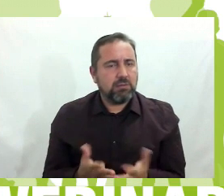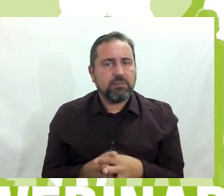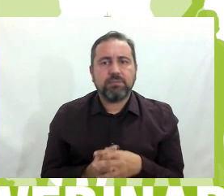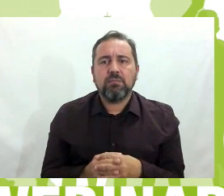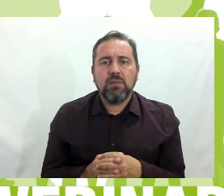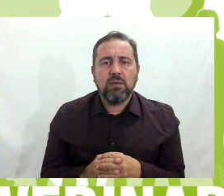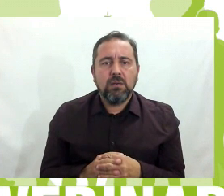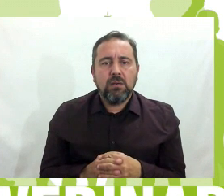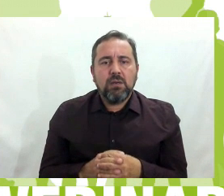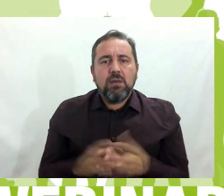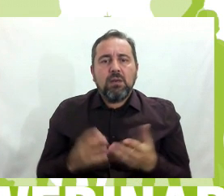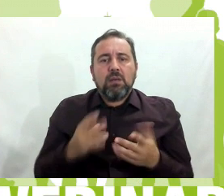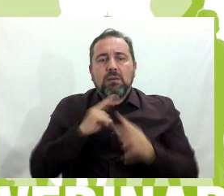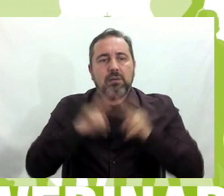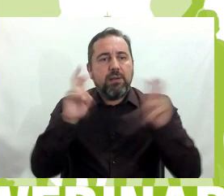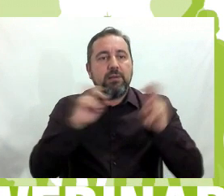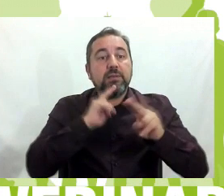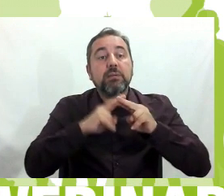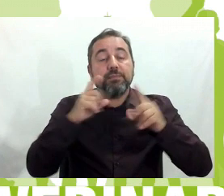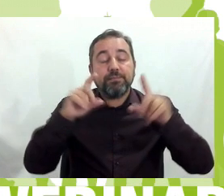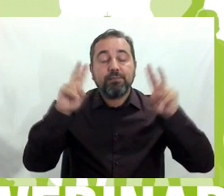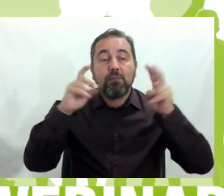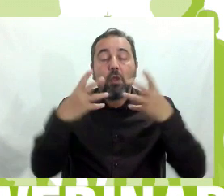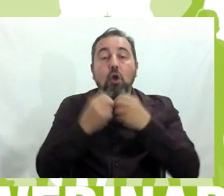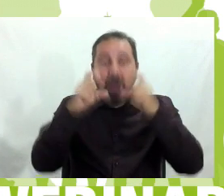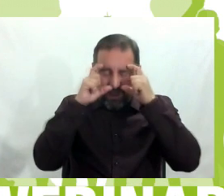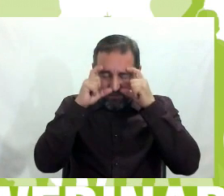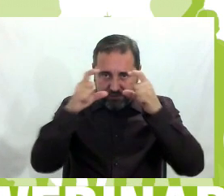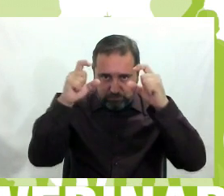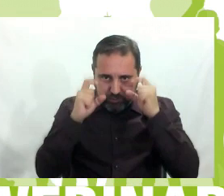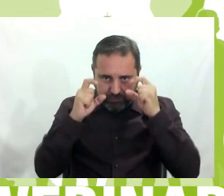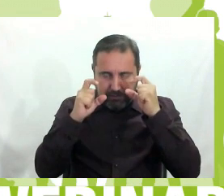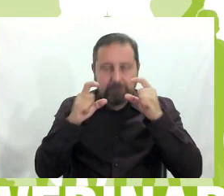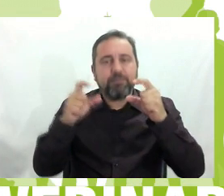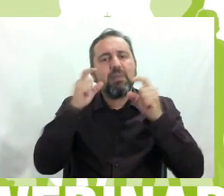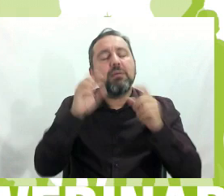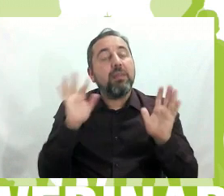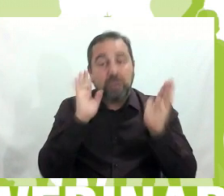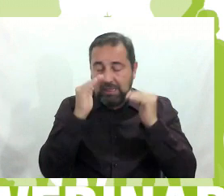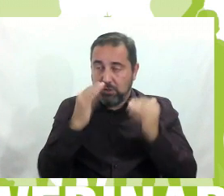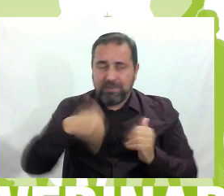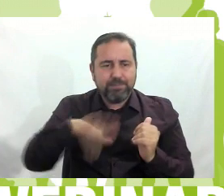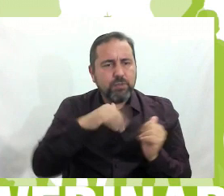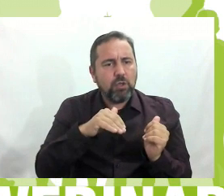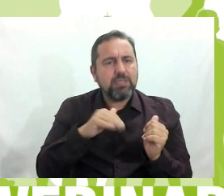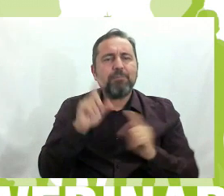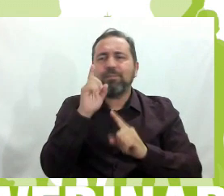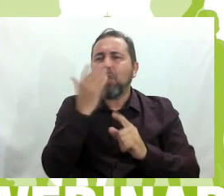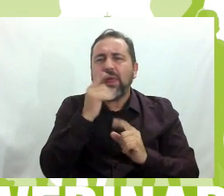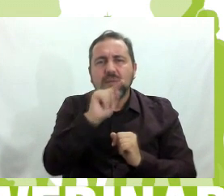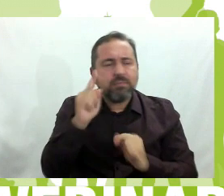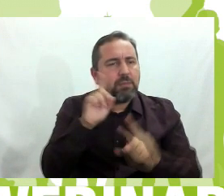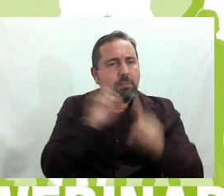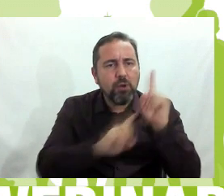Con las gafas puestas. Debemos estar atentos porque en todos los cuales existen problemas de